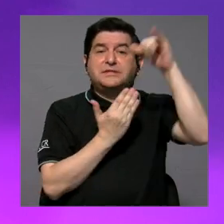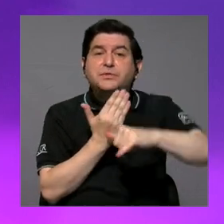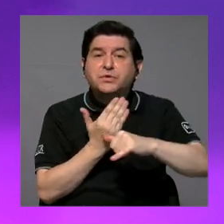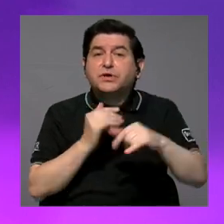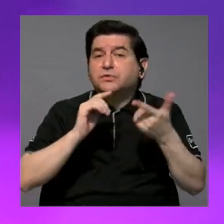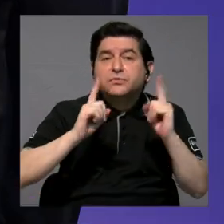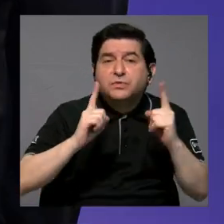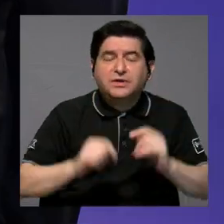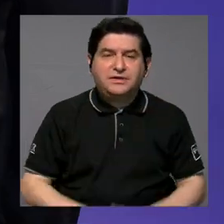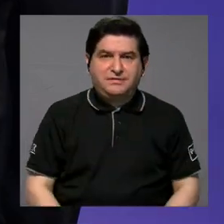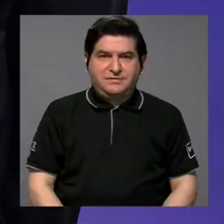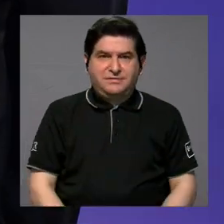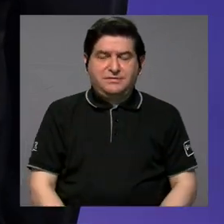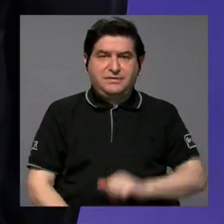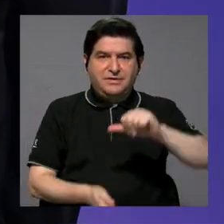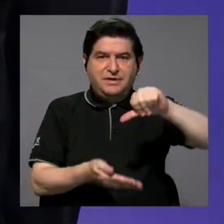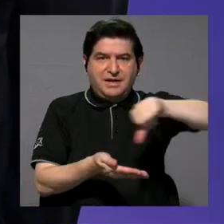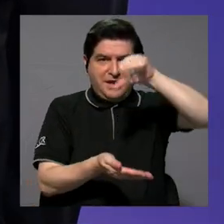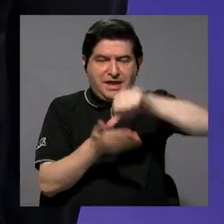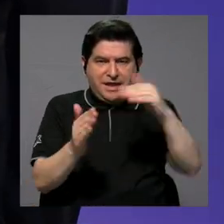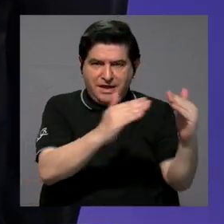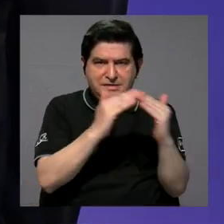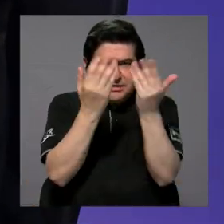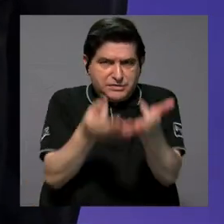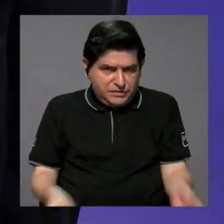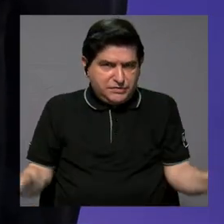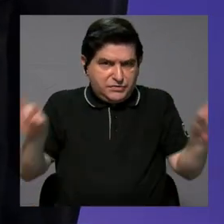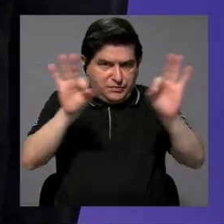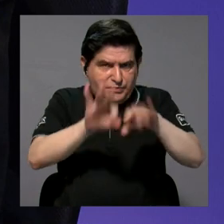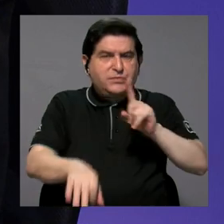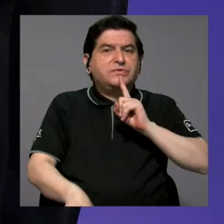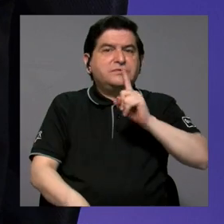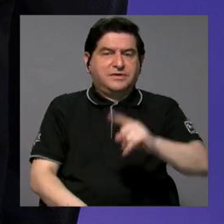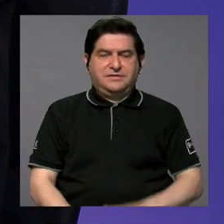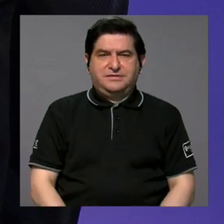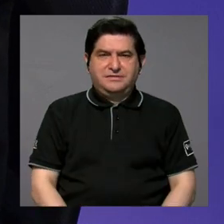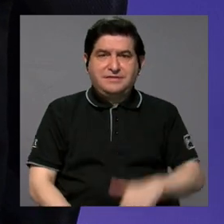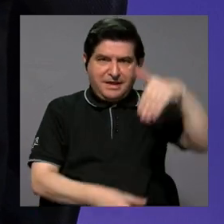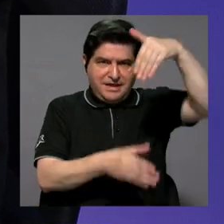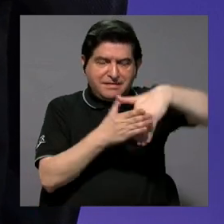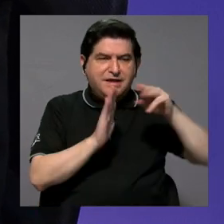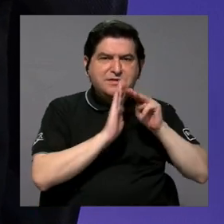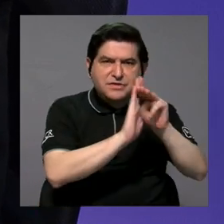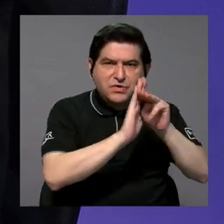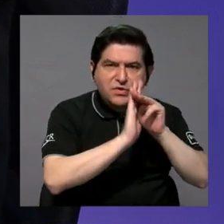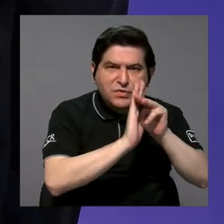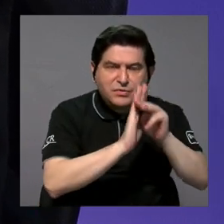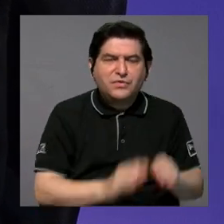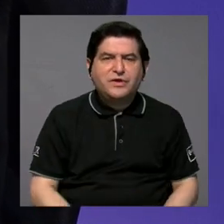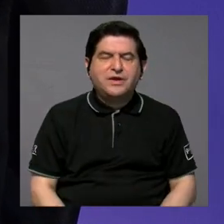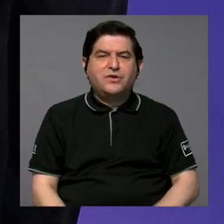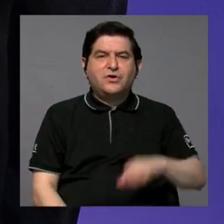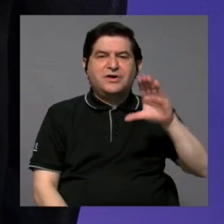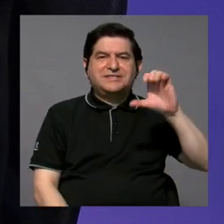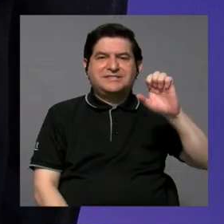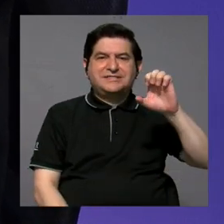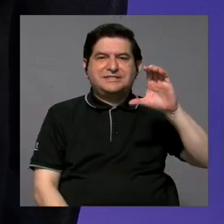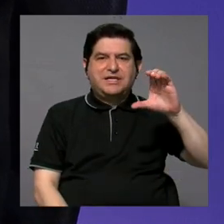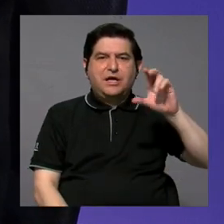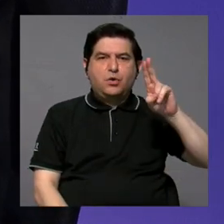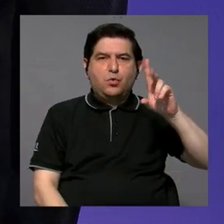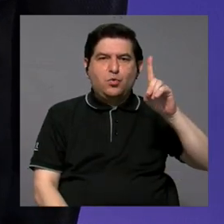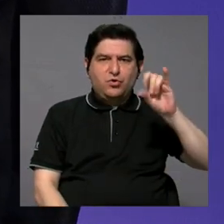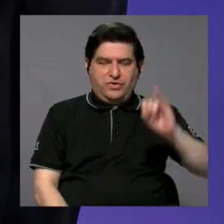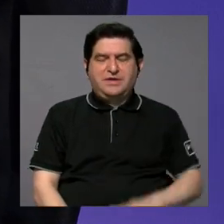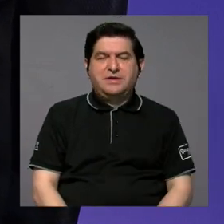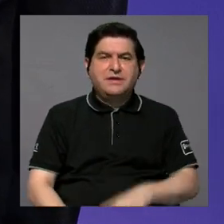Sí, a nivel de centros cívicos creo que es importante mencionar que dentro de los modelos están también los secudis. Cuando se